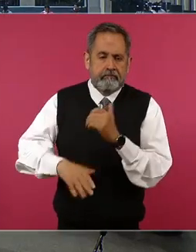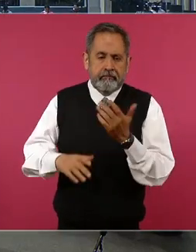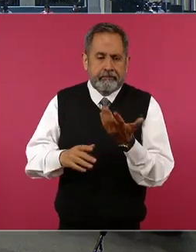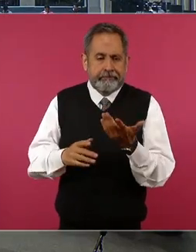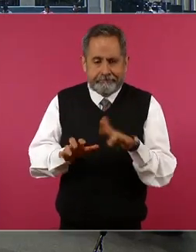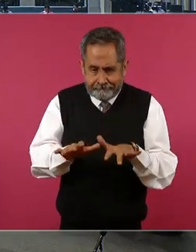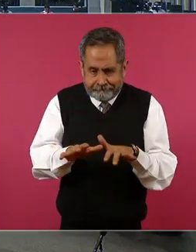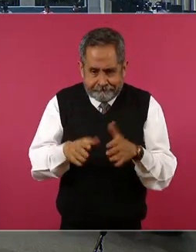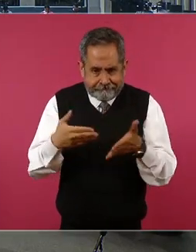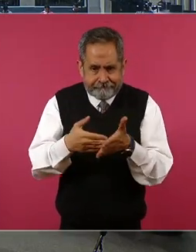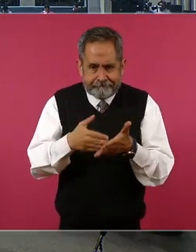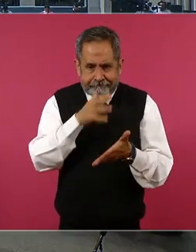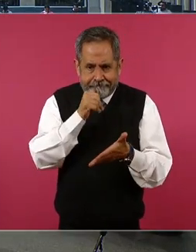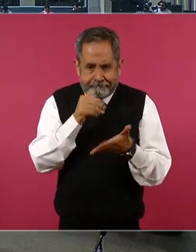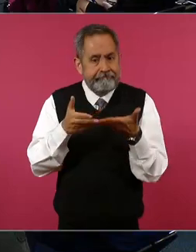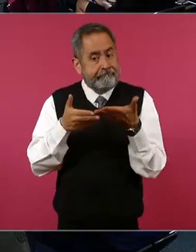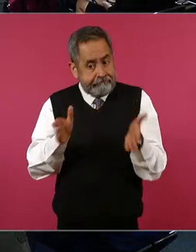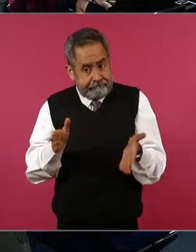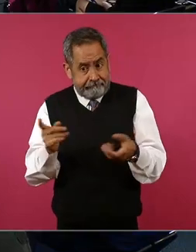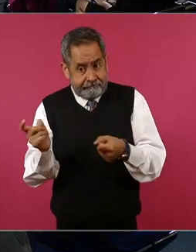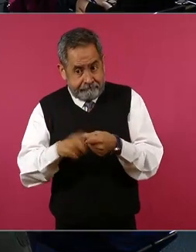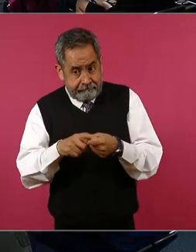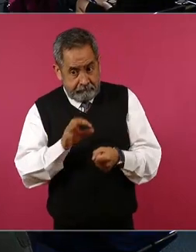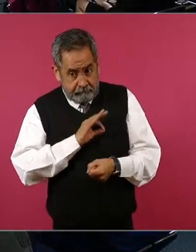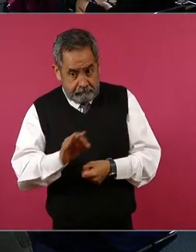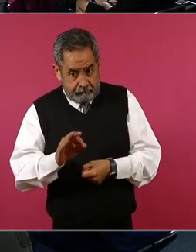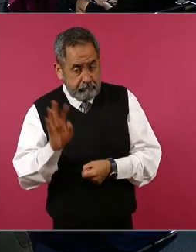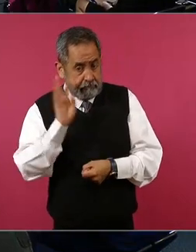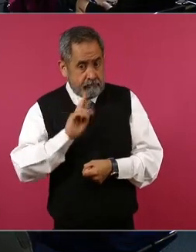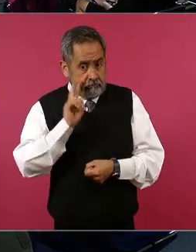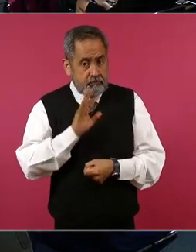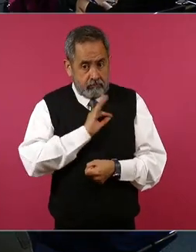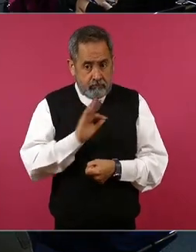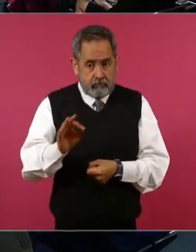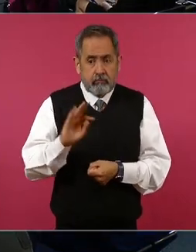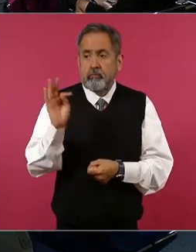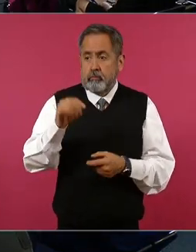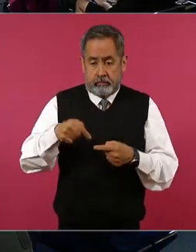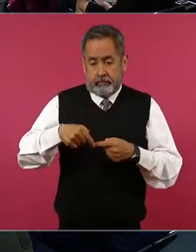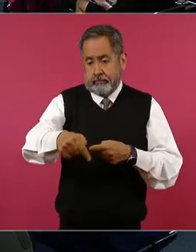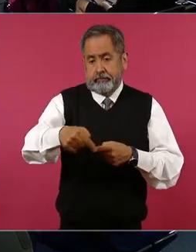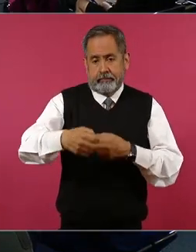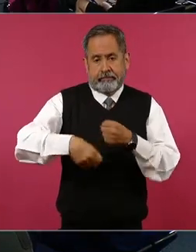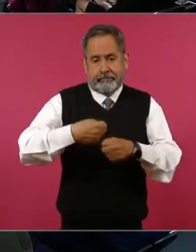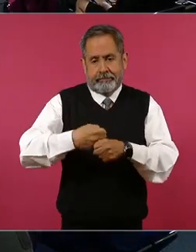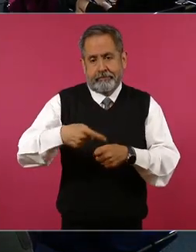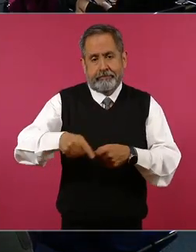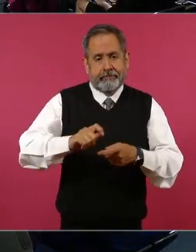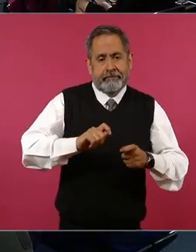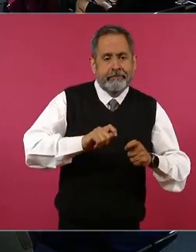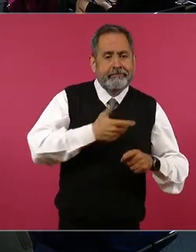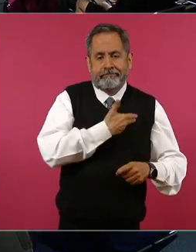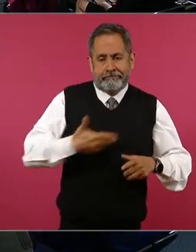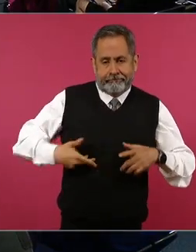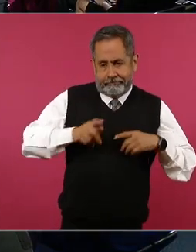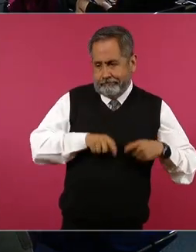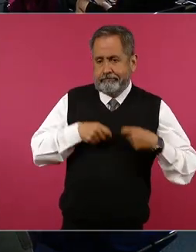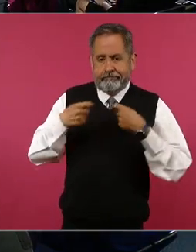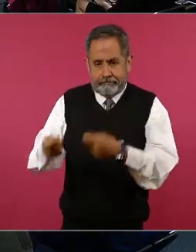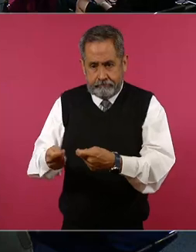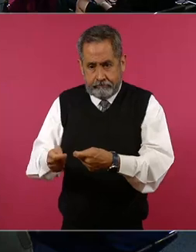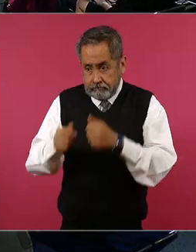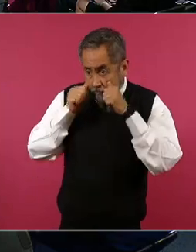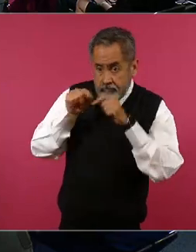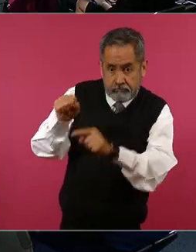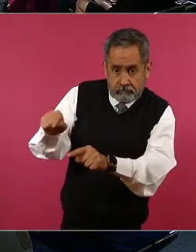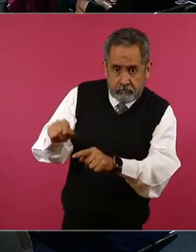plataforma entonces la pregunta es cuándo se podría abrir si pudiera en esta transición ser tomados en